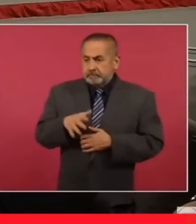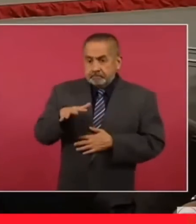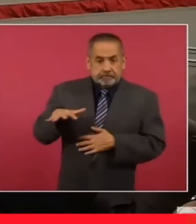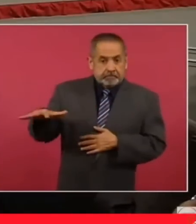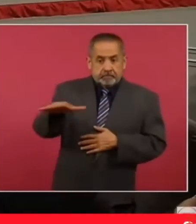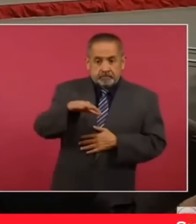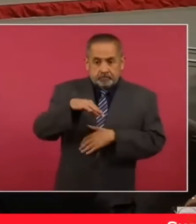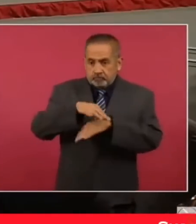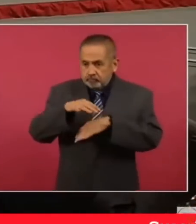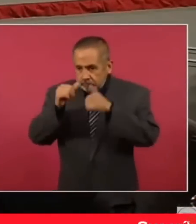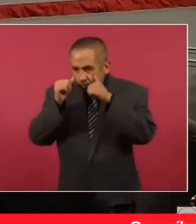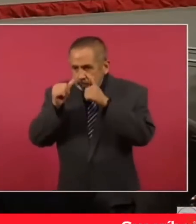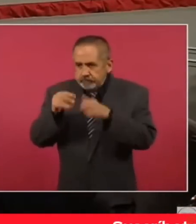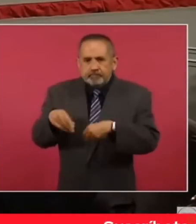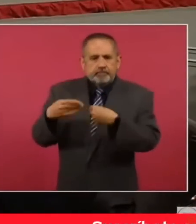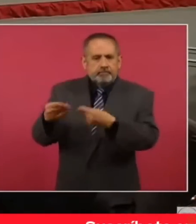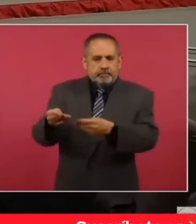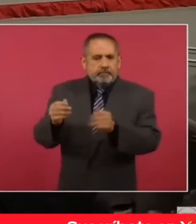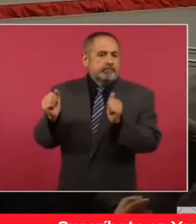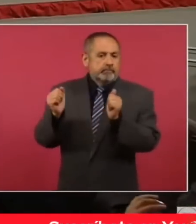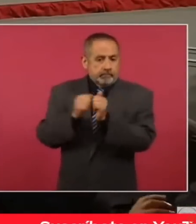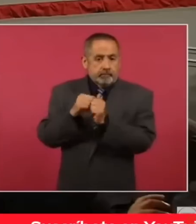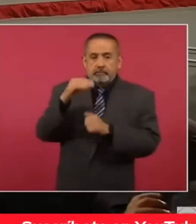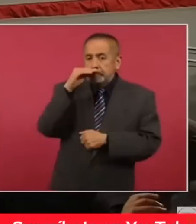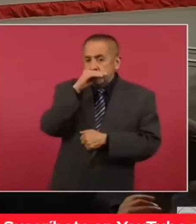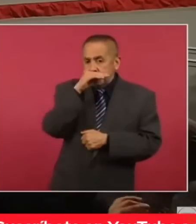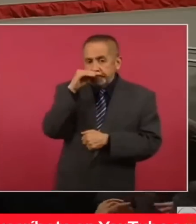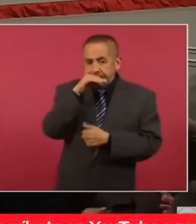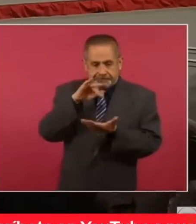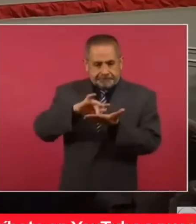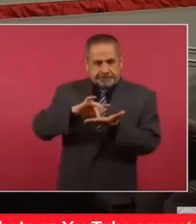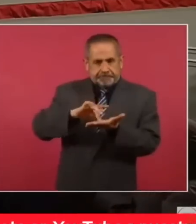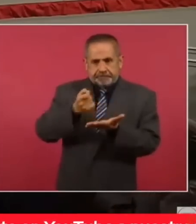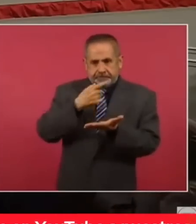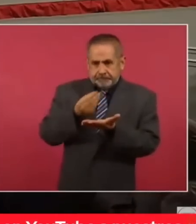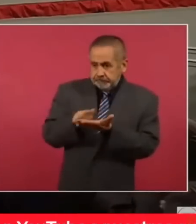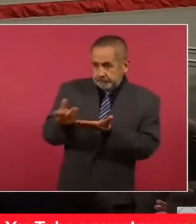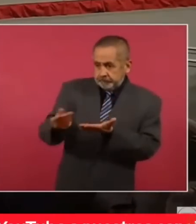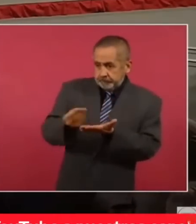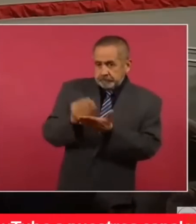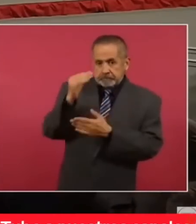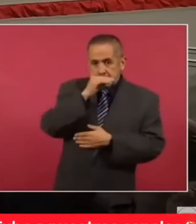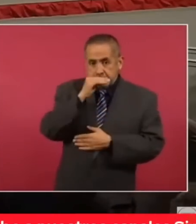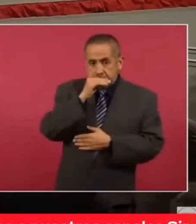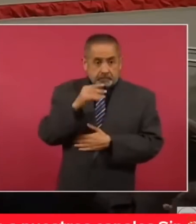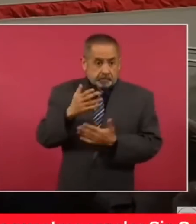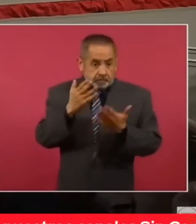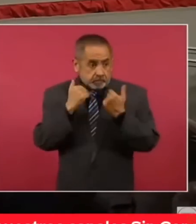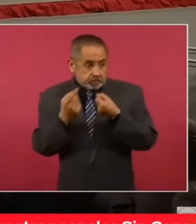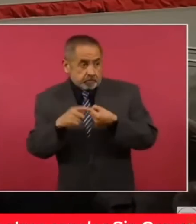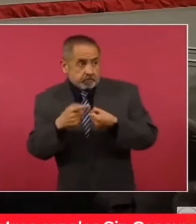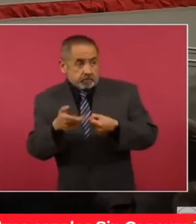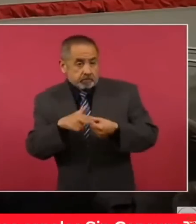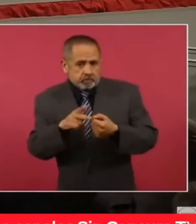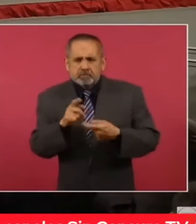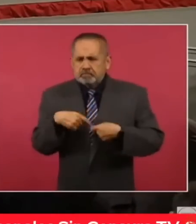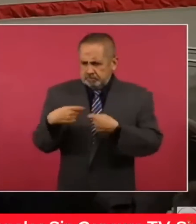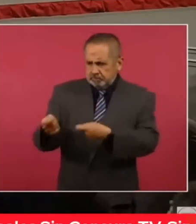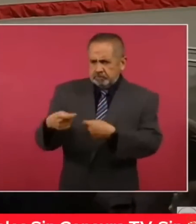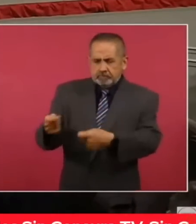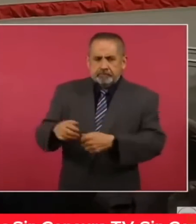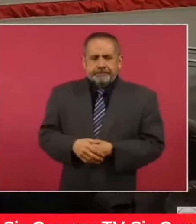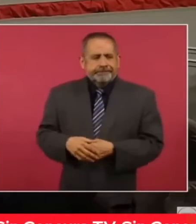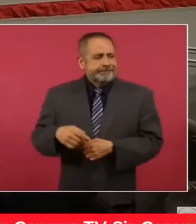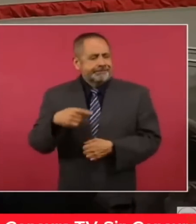médica y los medicamentos gratuitos para la población que no cuenta con seguridad social. Las campañas de